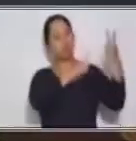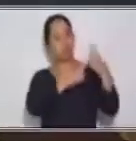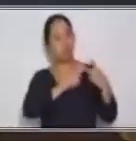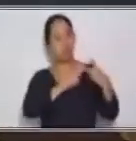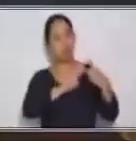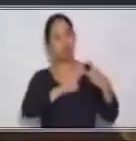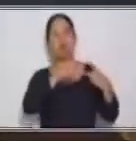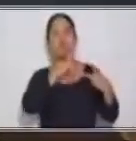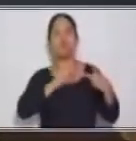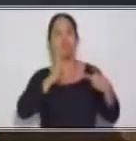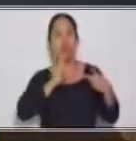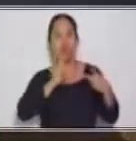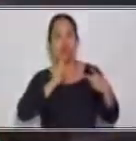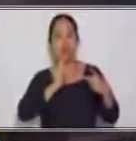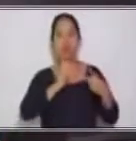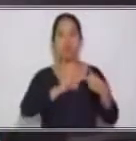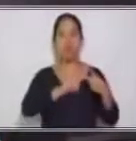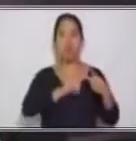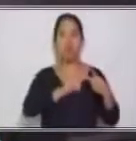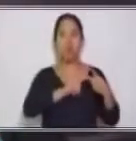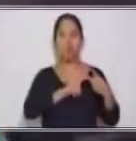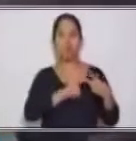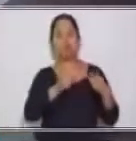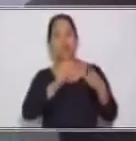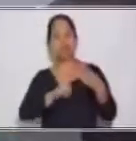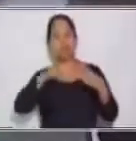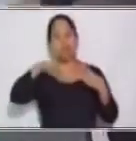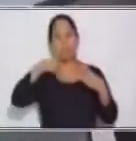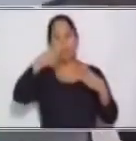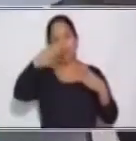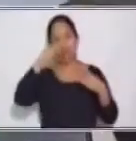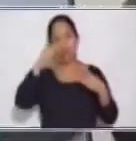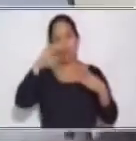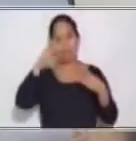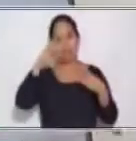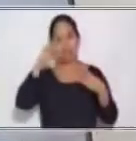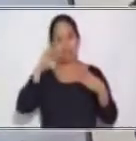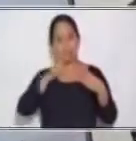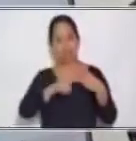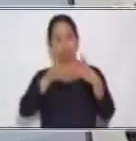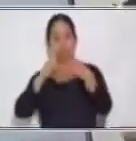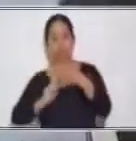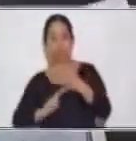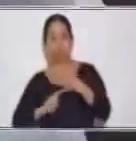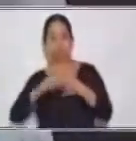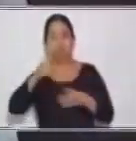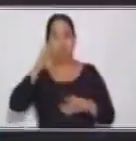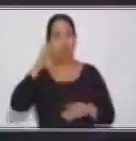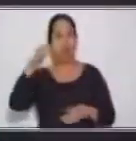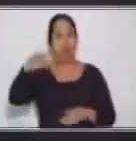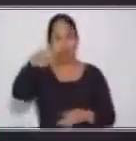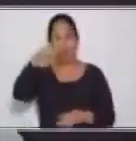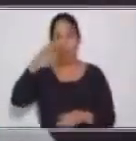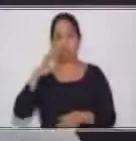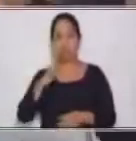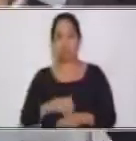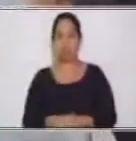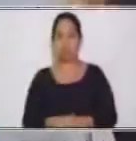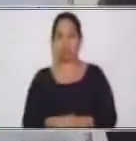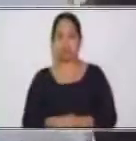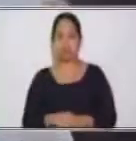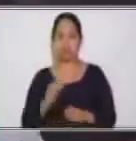participio del verbo regular que tenemos acá, más el por y por último el agente, que en todo caso es el